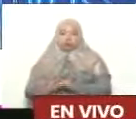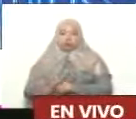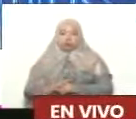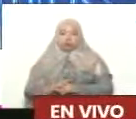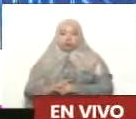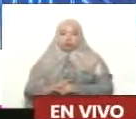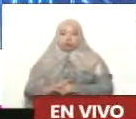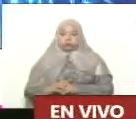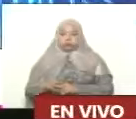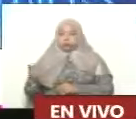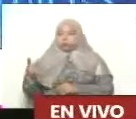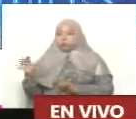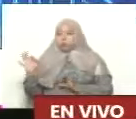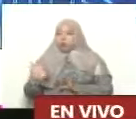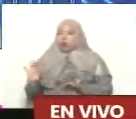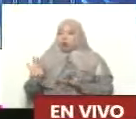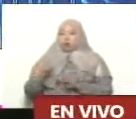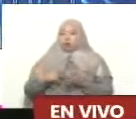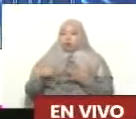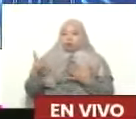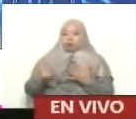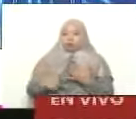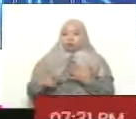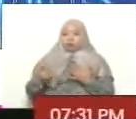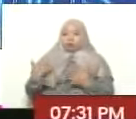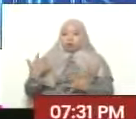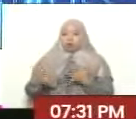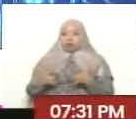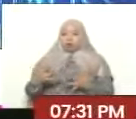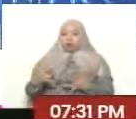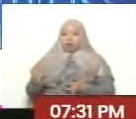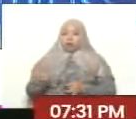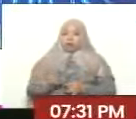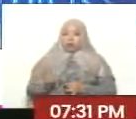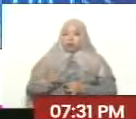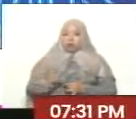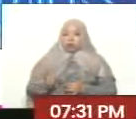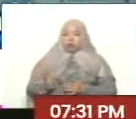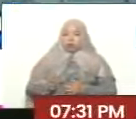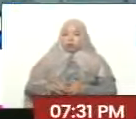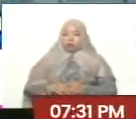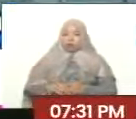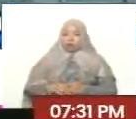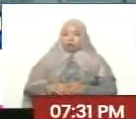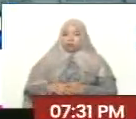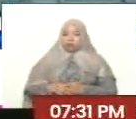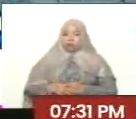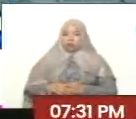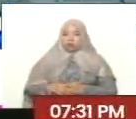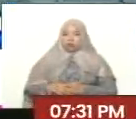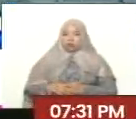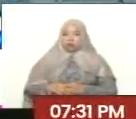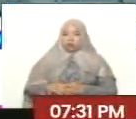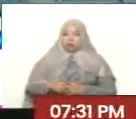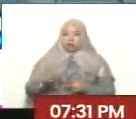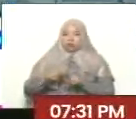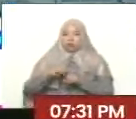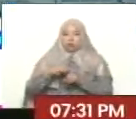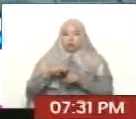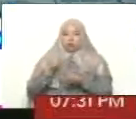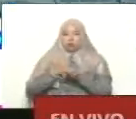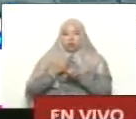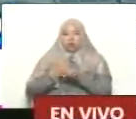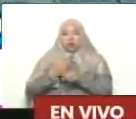¿Las zozobras? Su único plan es hacerle daño al país. Para tratar de generar odio,